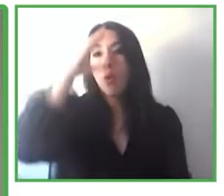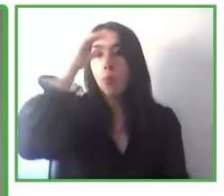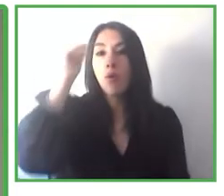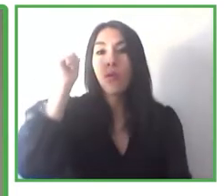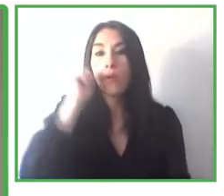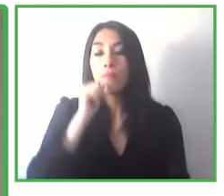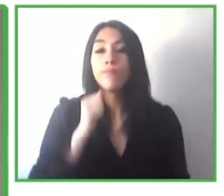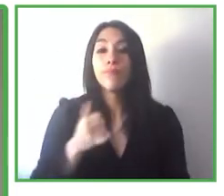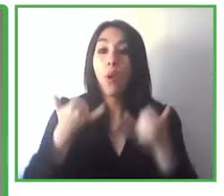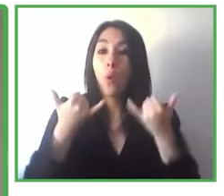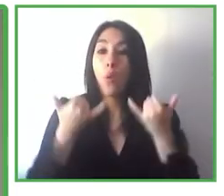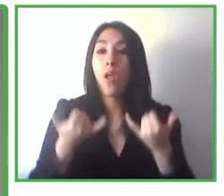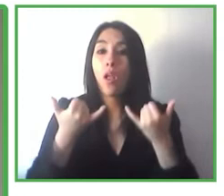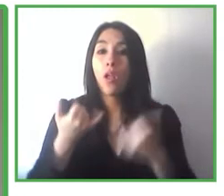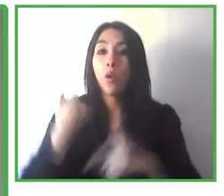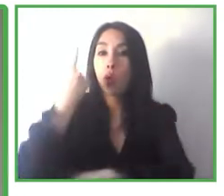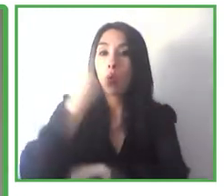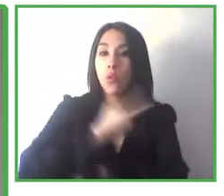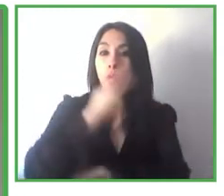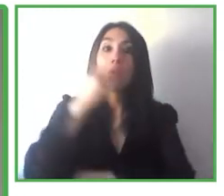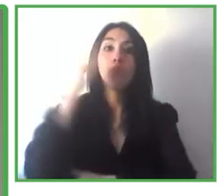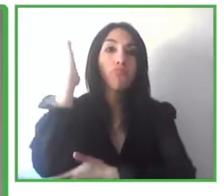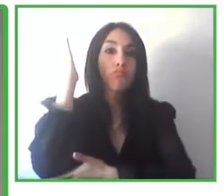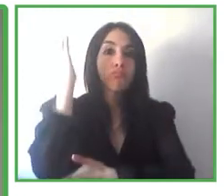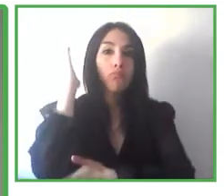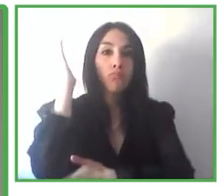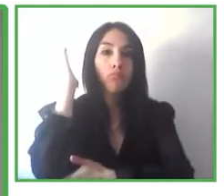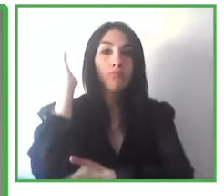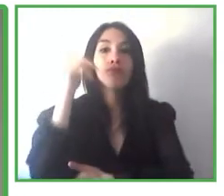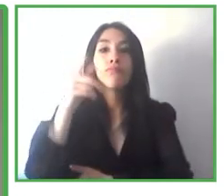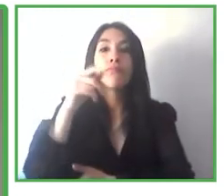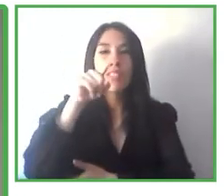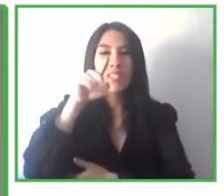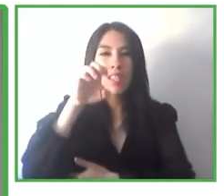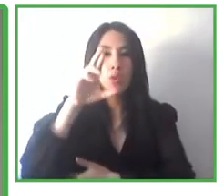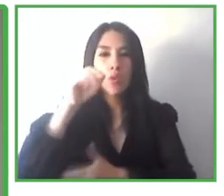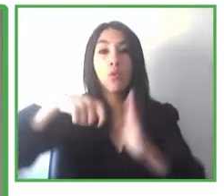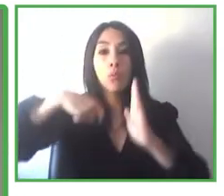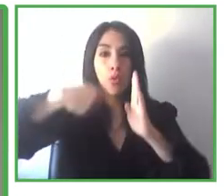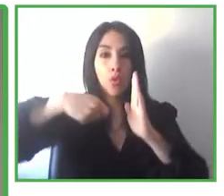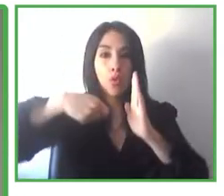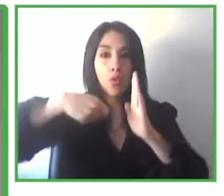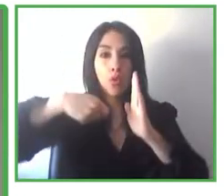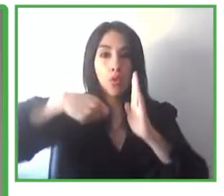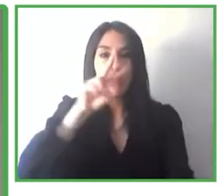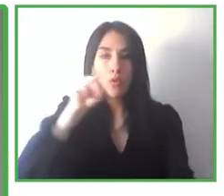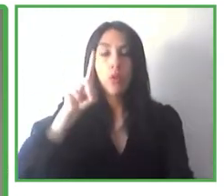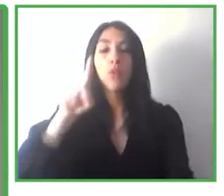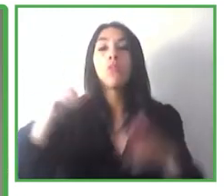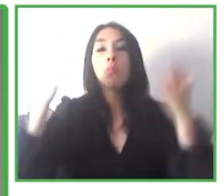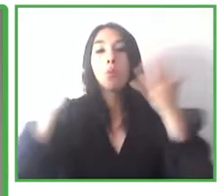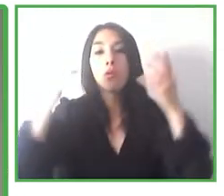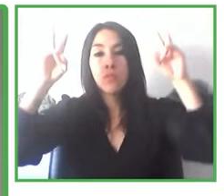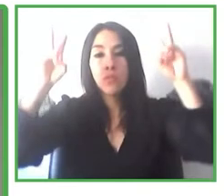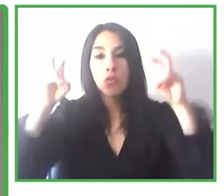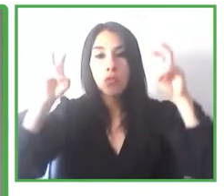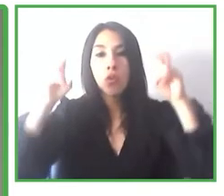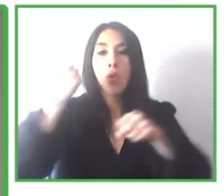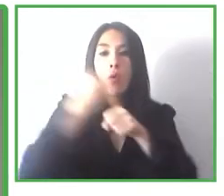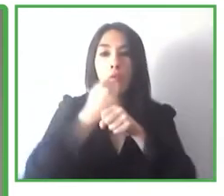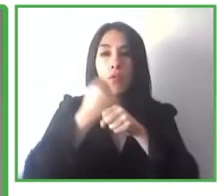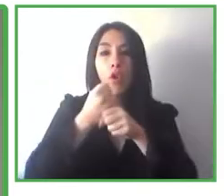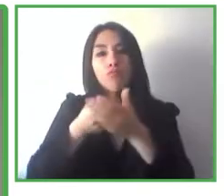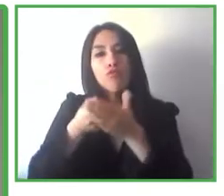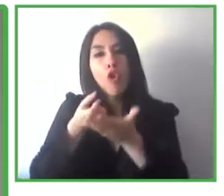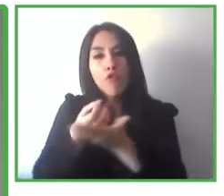conferencia del Zero Project 2021 sobre empleo y tecnologías de la información y las comunicaciones en América Latina.